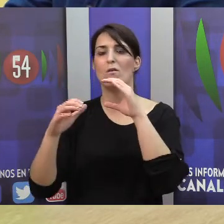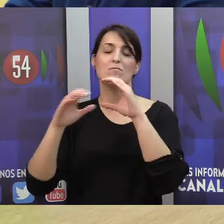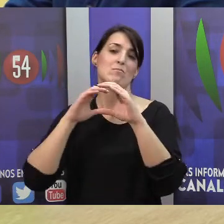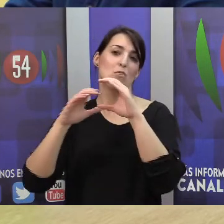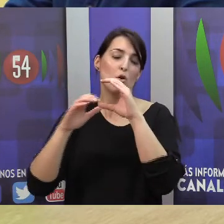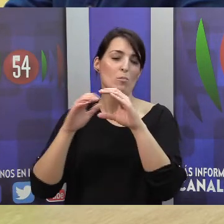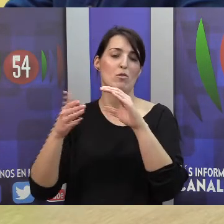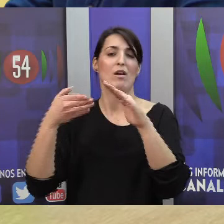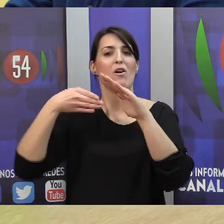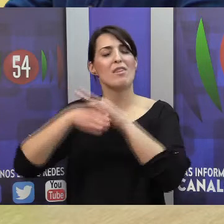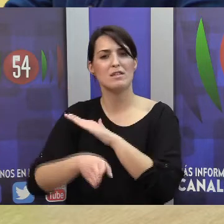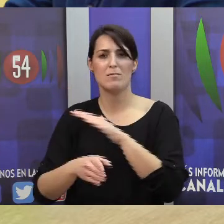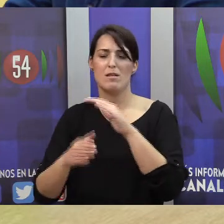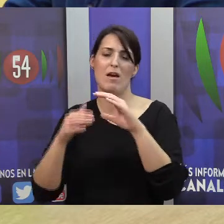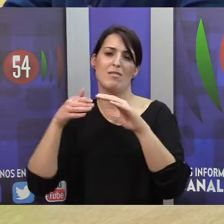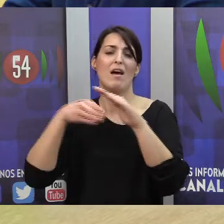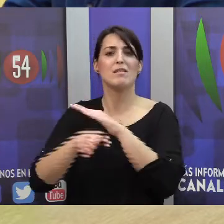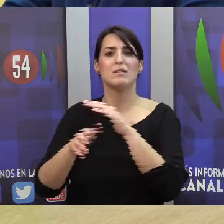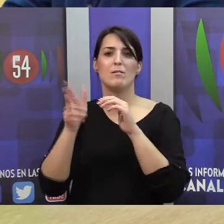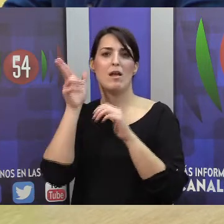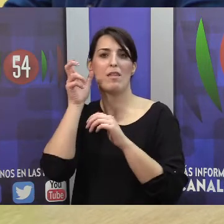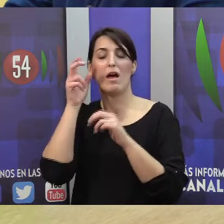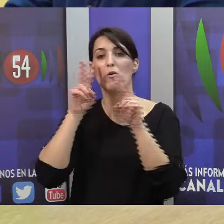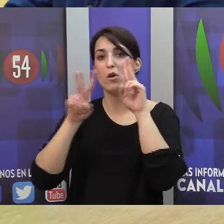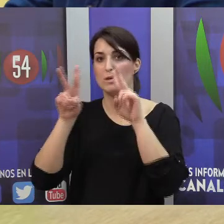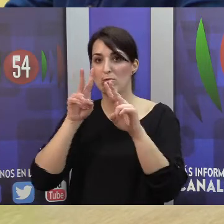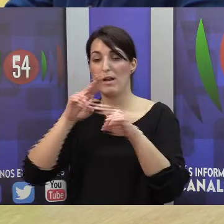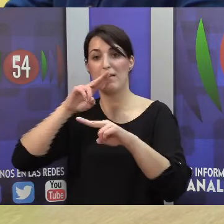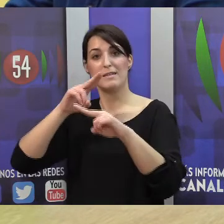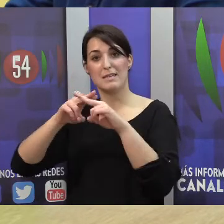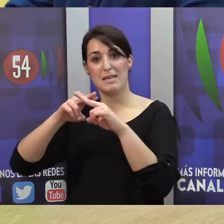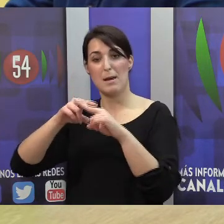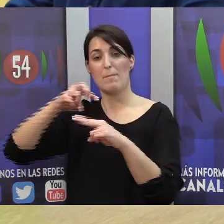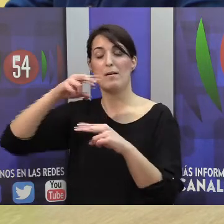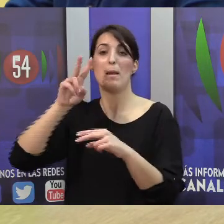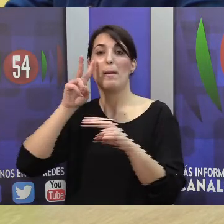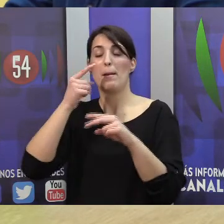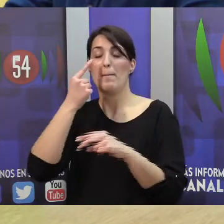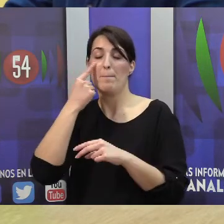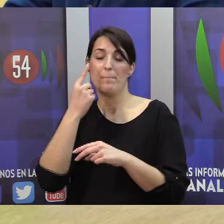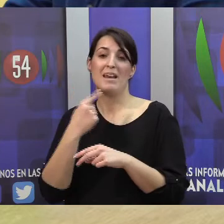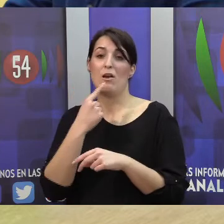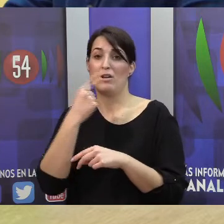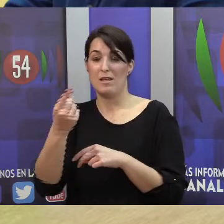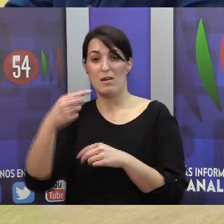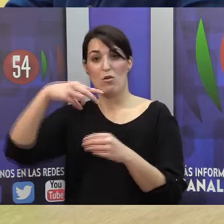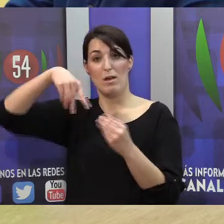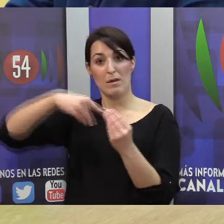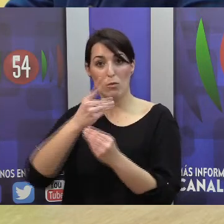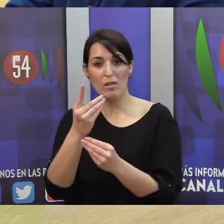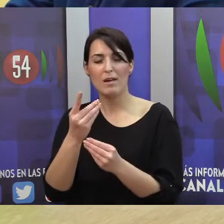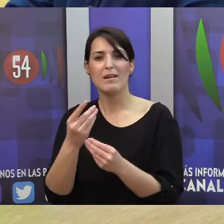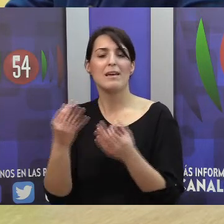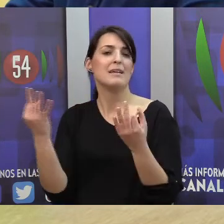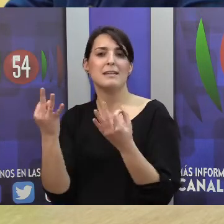a la accesibilidad a los medios de comunicación, que se llama Mira lo que te digo, y que consiste en que las personas que no oyen vean lo que dicen